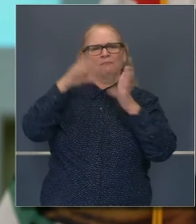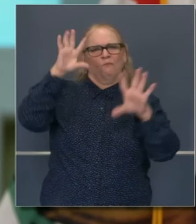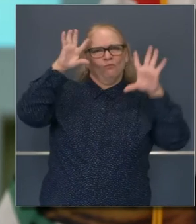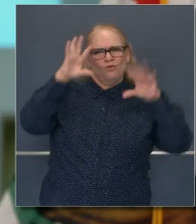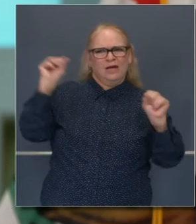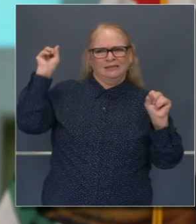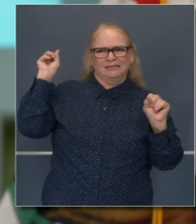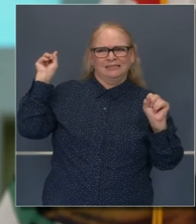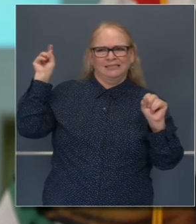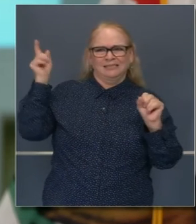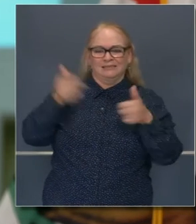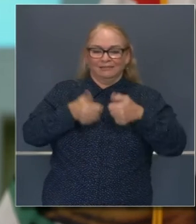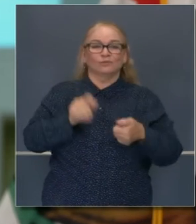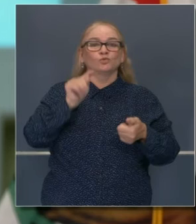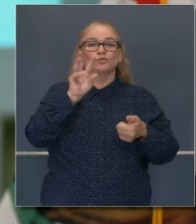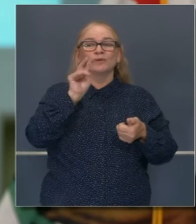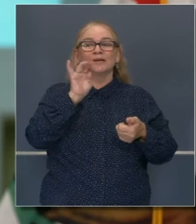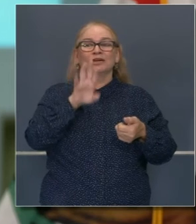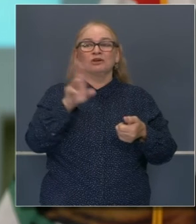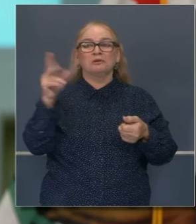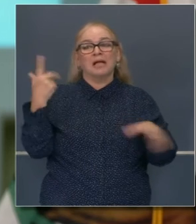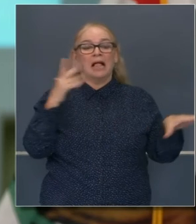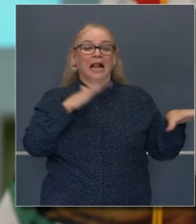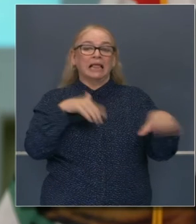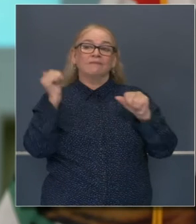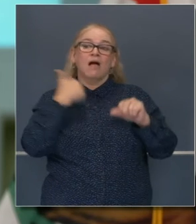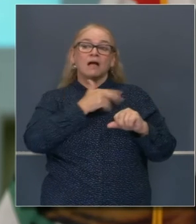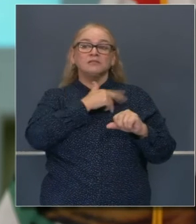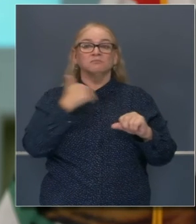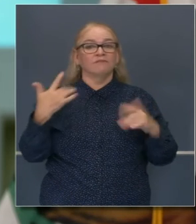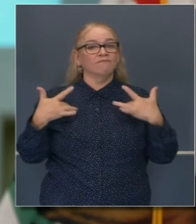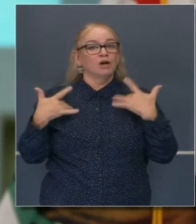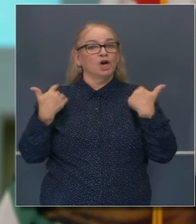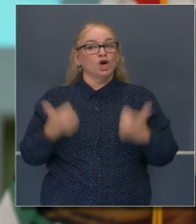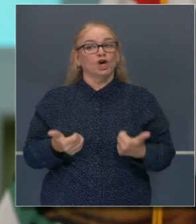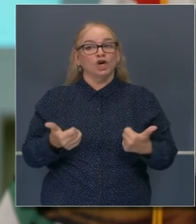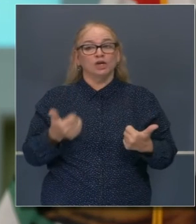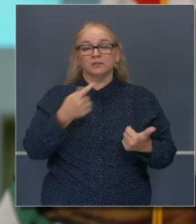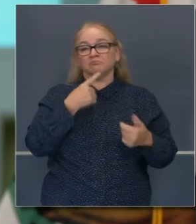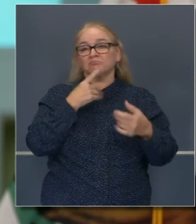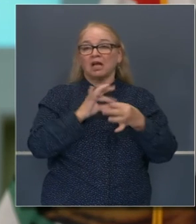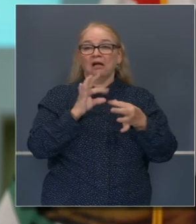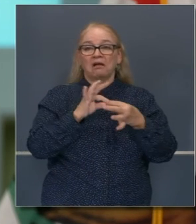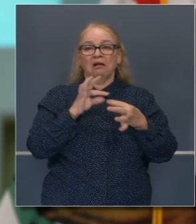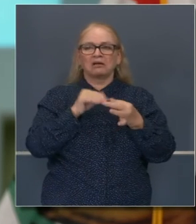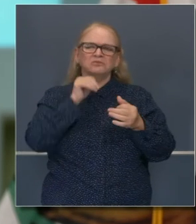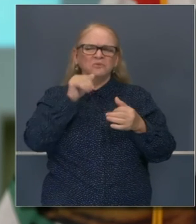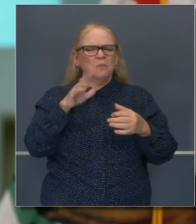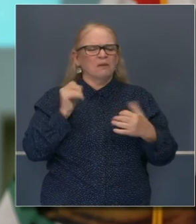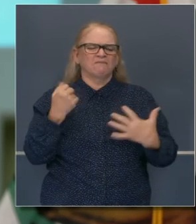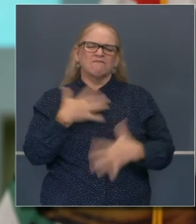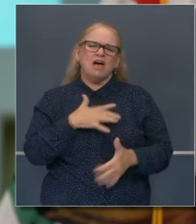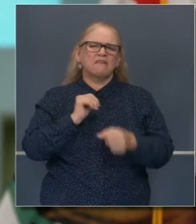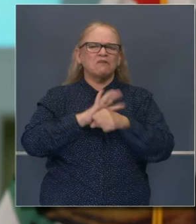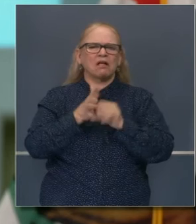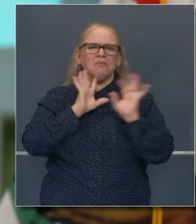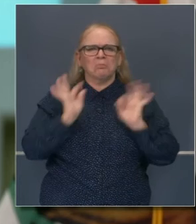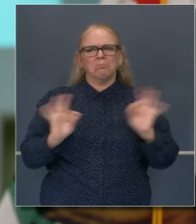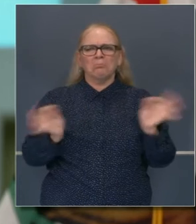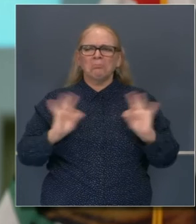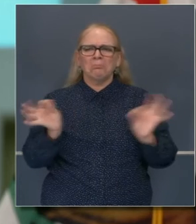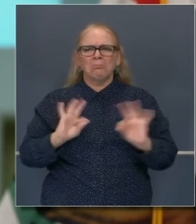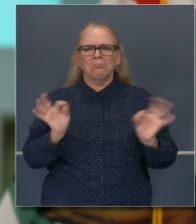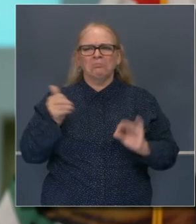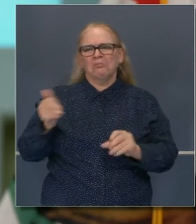dicho en un tuit que saldrá del hospital, dice, me siento muy bien, no tengan miedo del virus, que no domine su vida.